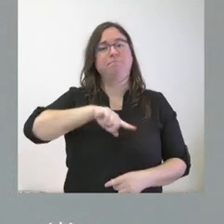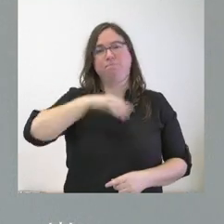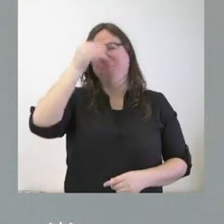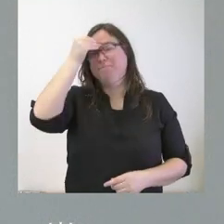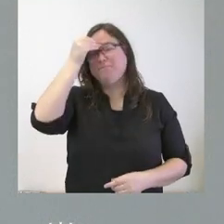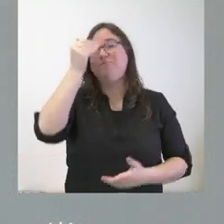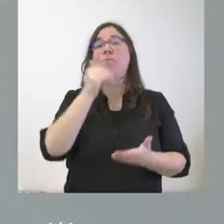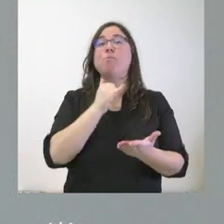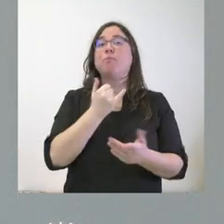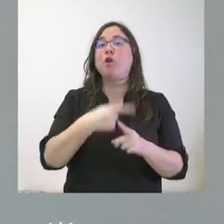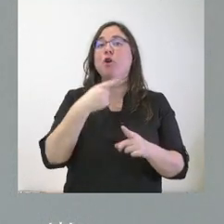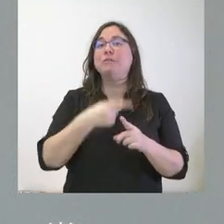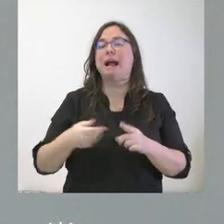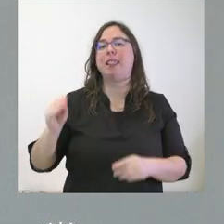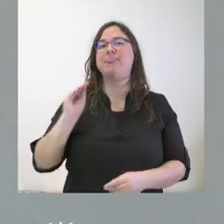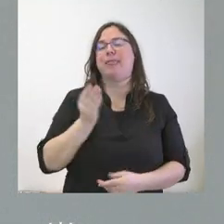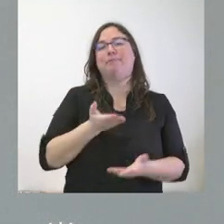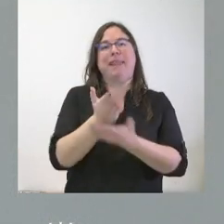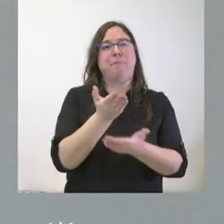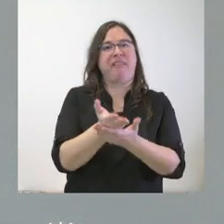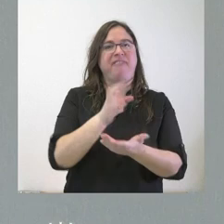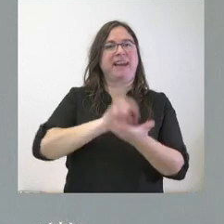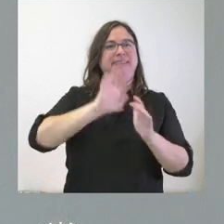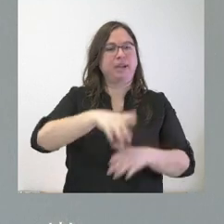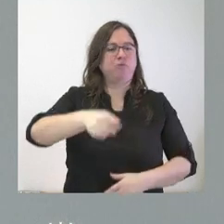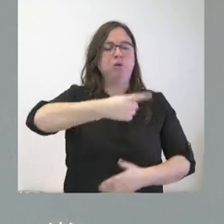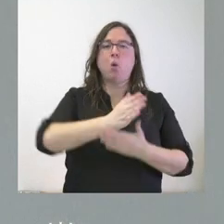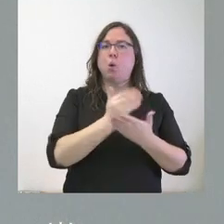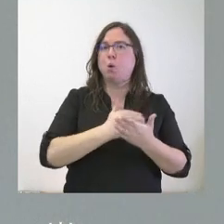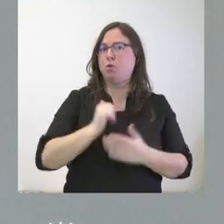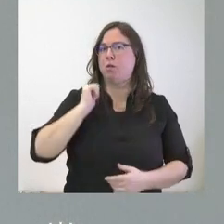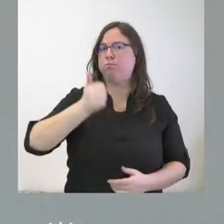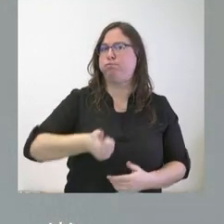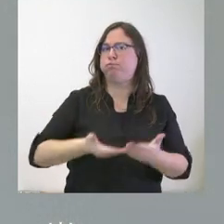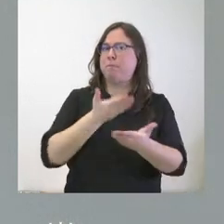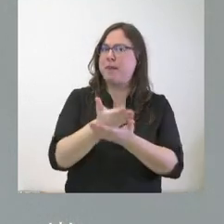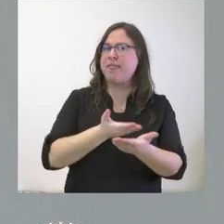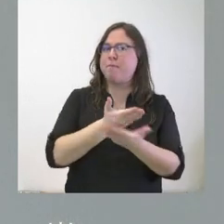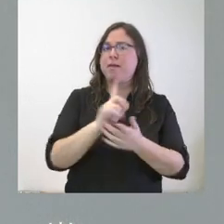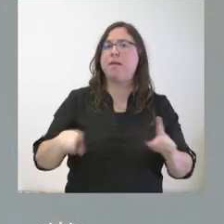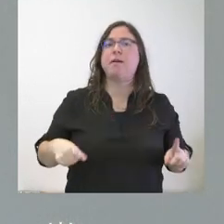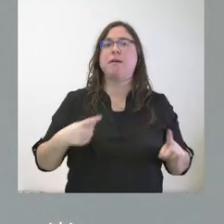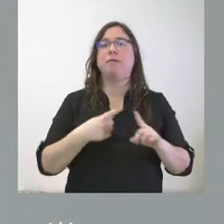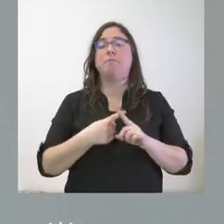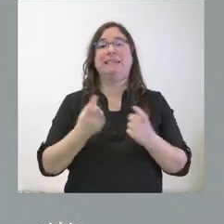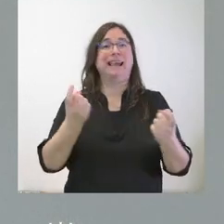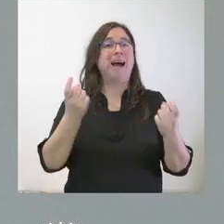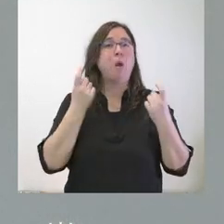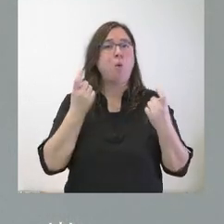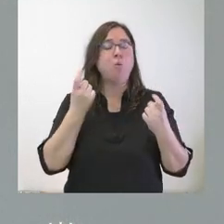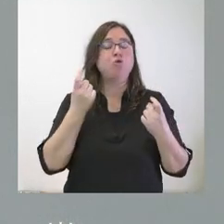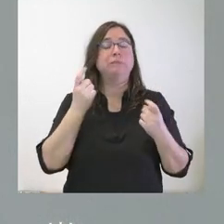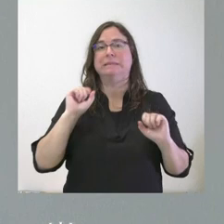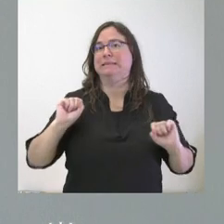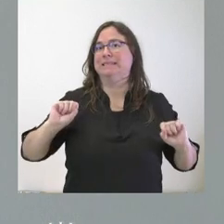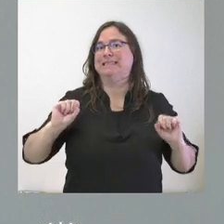elementos fundamentales, que era una demanda de Castilla y León, que es una demanda de nuestra comunidad, que es una demanda del conjunto de los alumnos, que es esa va única,